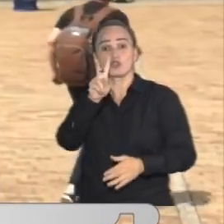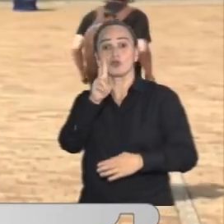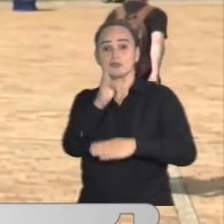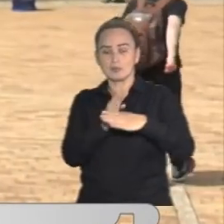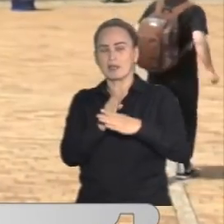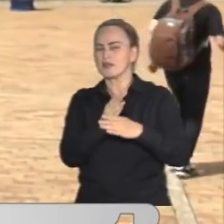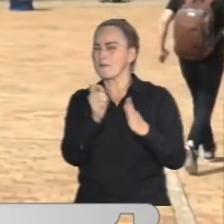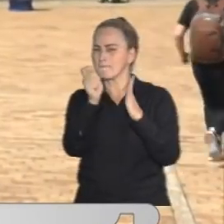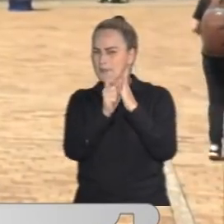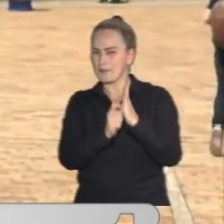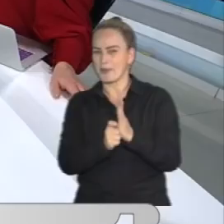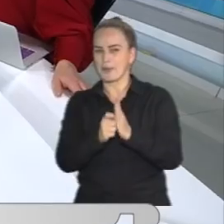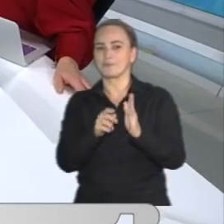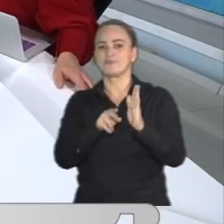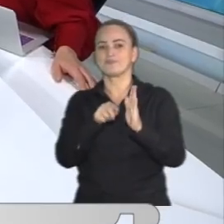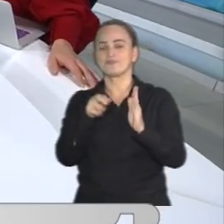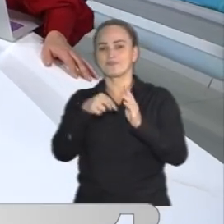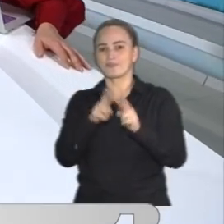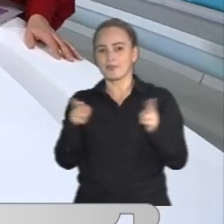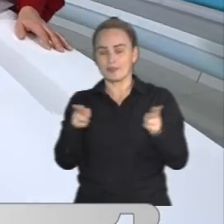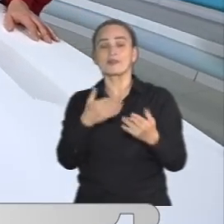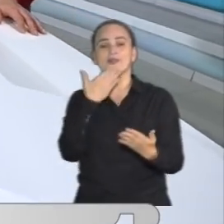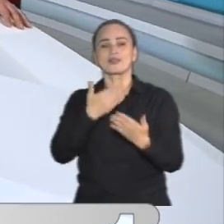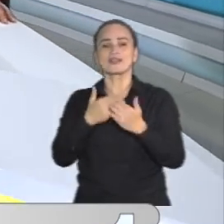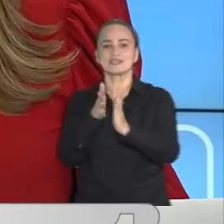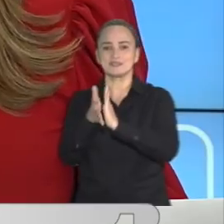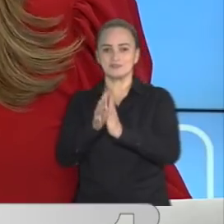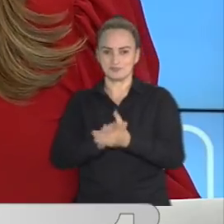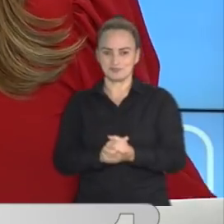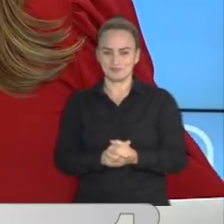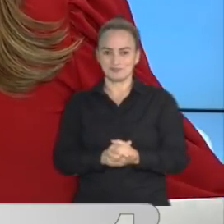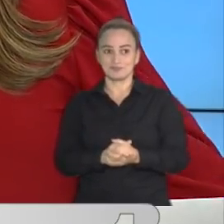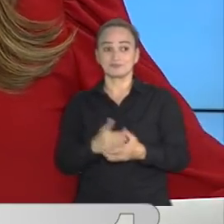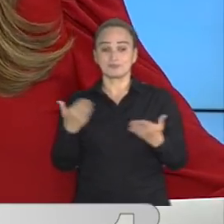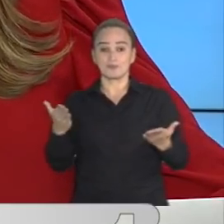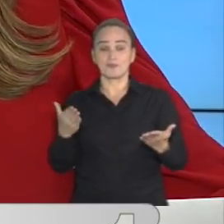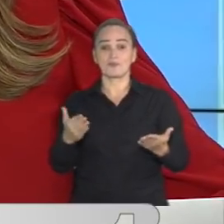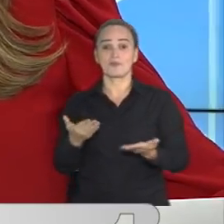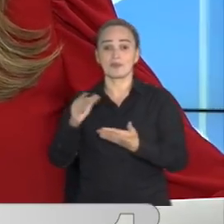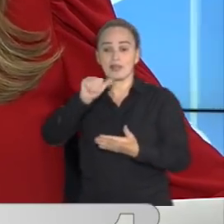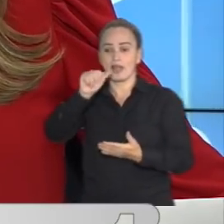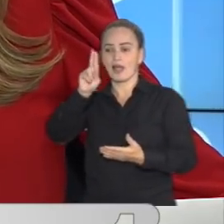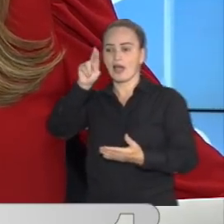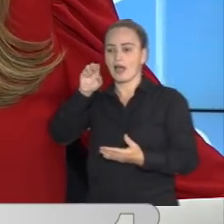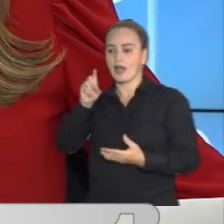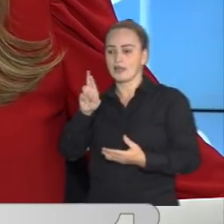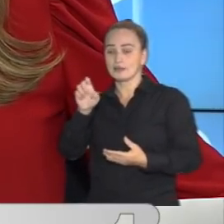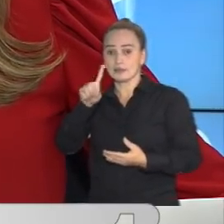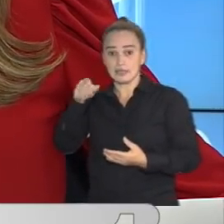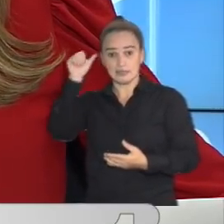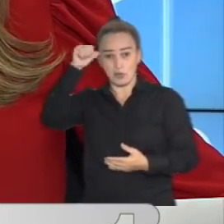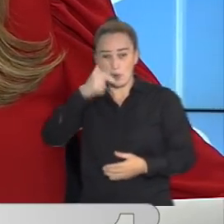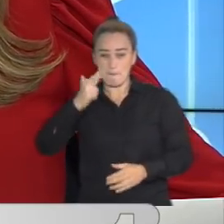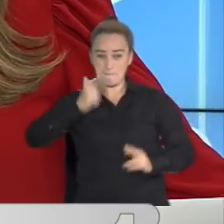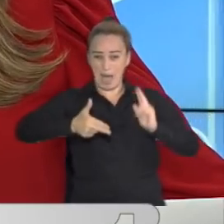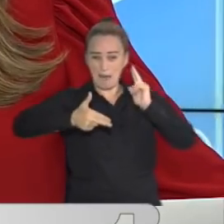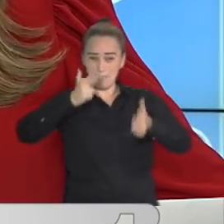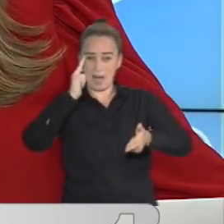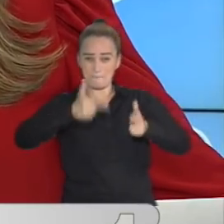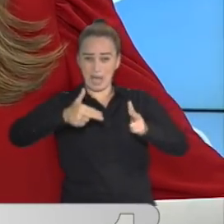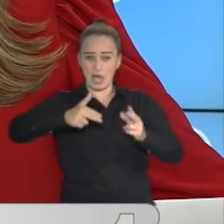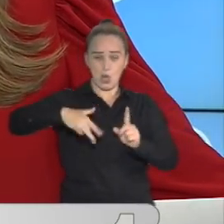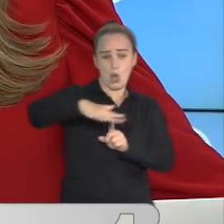mediodía tendremos los detalles de estas noticias. Así es, Luisa, muchísimas gracias. Andrés Escobar, el hombre señalado de disparar contra manifestantes